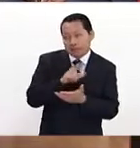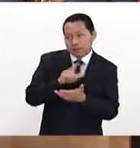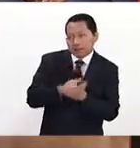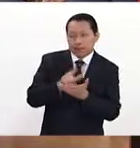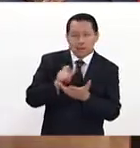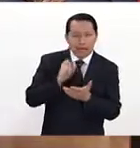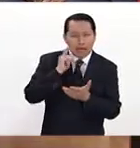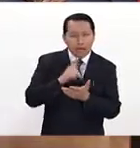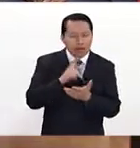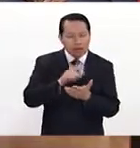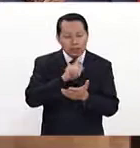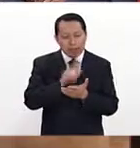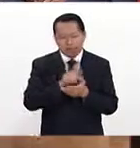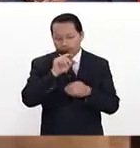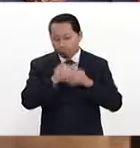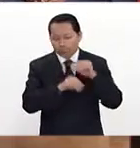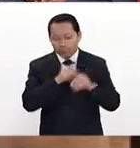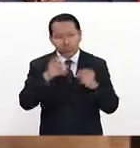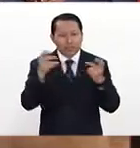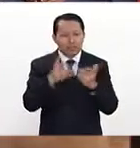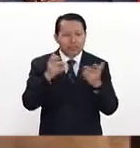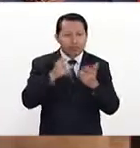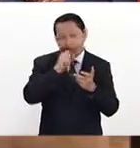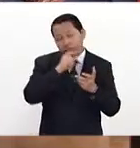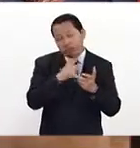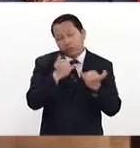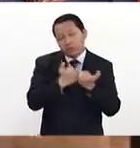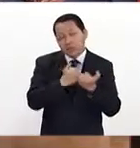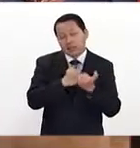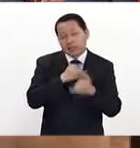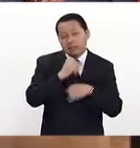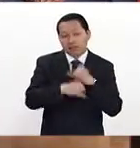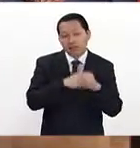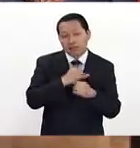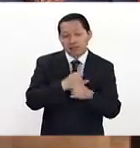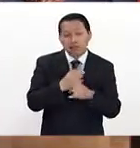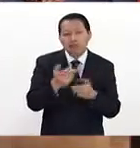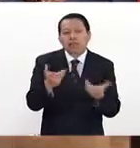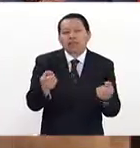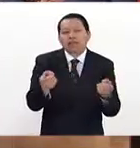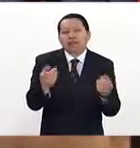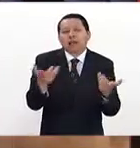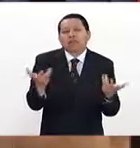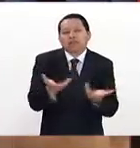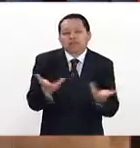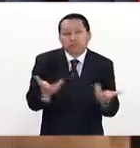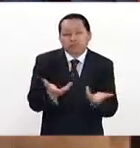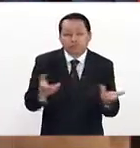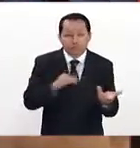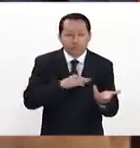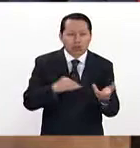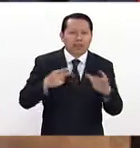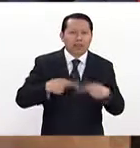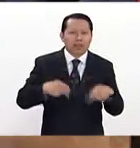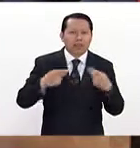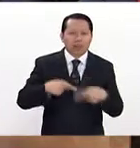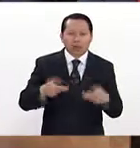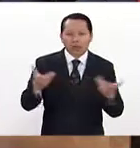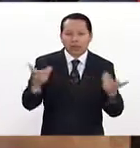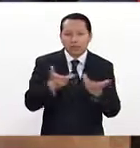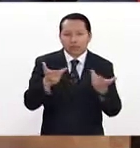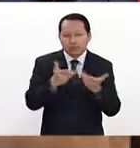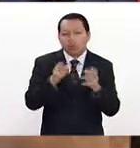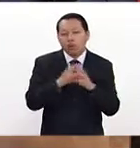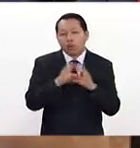proceso legislativo de carácter además internacional, ¿qué se puede hacer? ¿Qué pueden hacer las personas para evitar